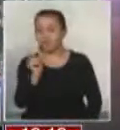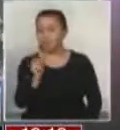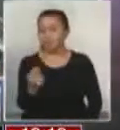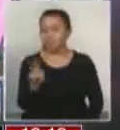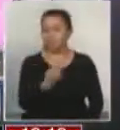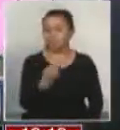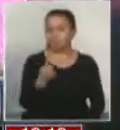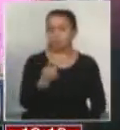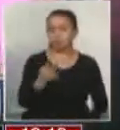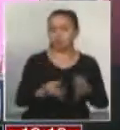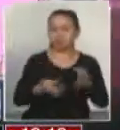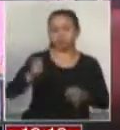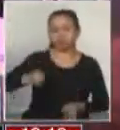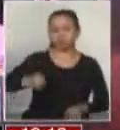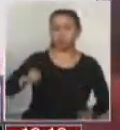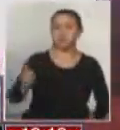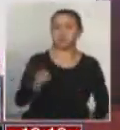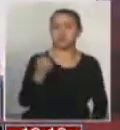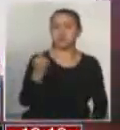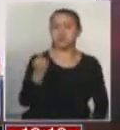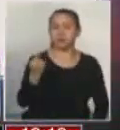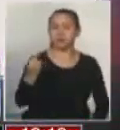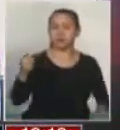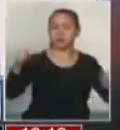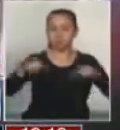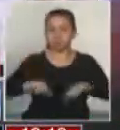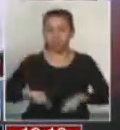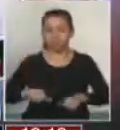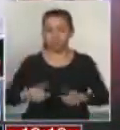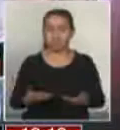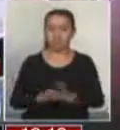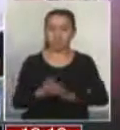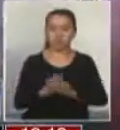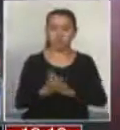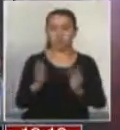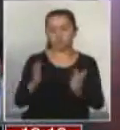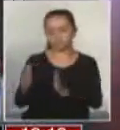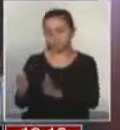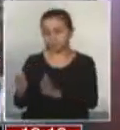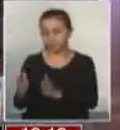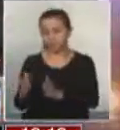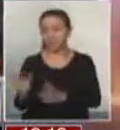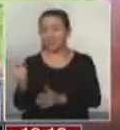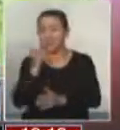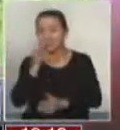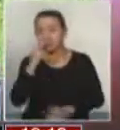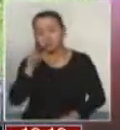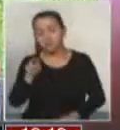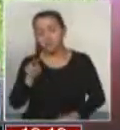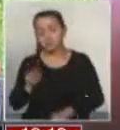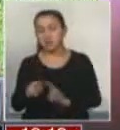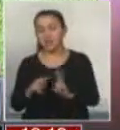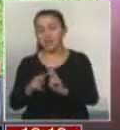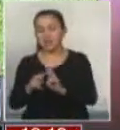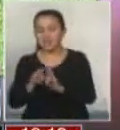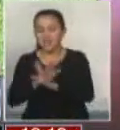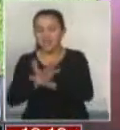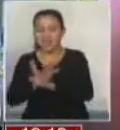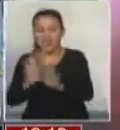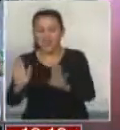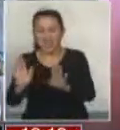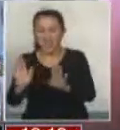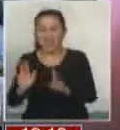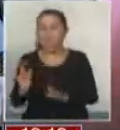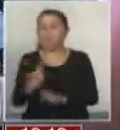las dos objeciones principales que se cayeron en estos años? Fue, por un lado, los que decían, mire, aquí no hay que hacer absolutamente nada,